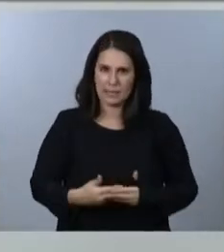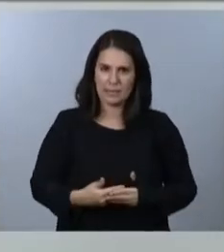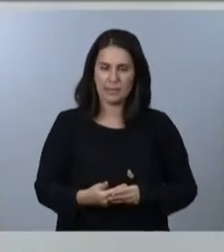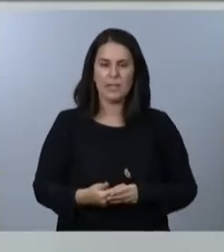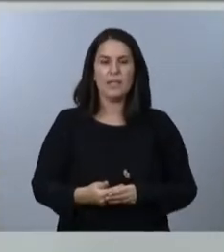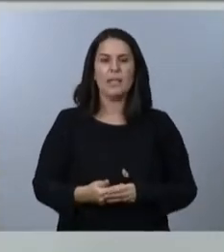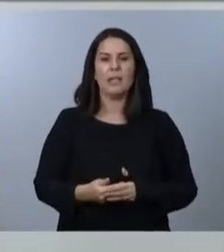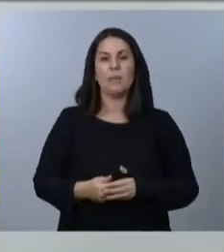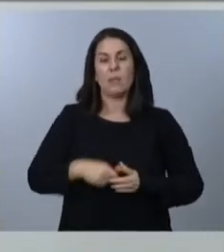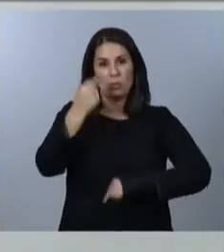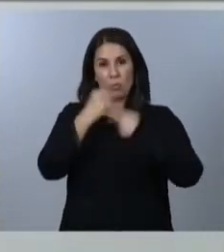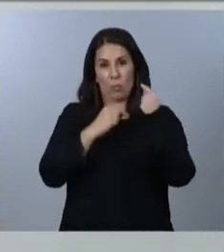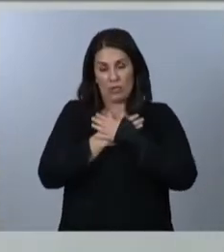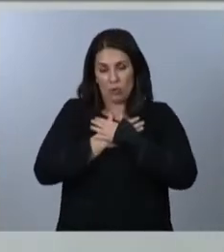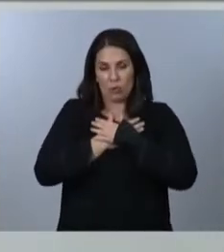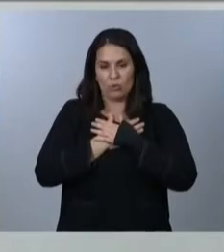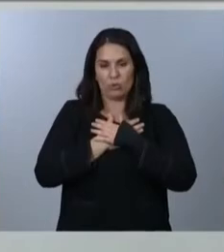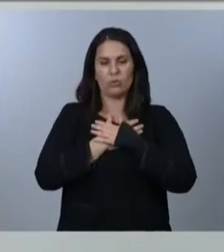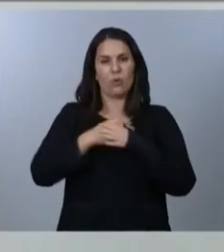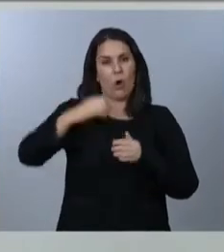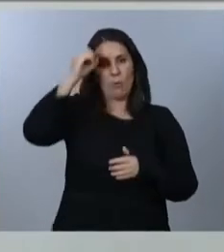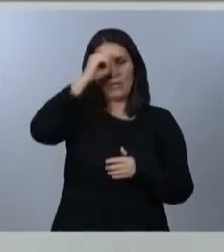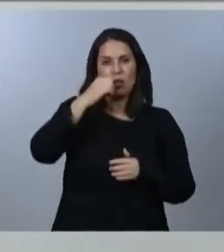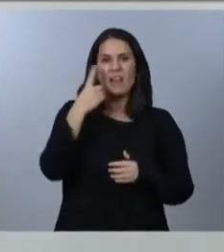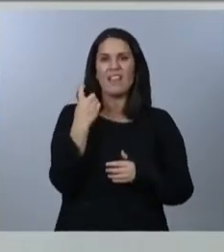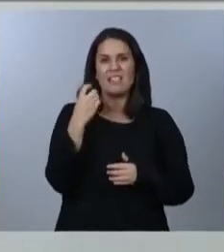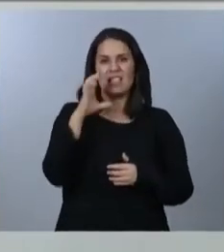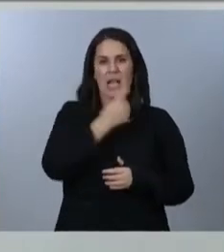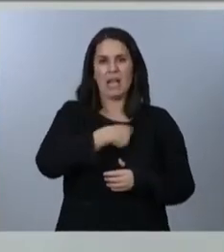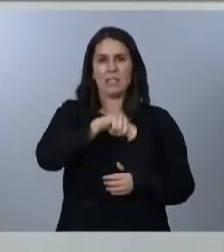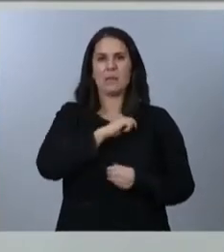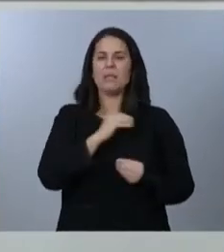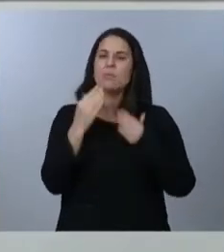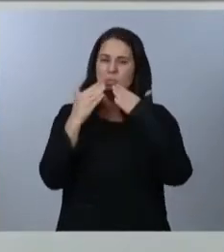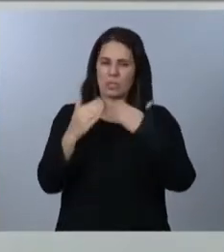a nuestro juicio, que nuestro país necesita. Muchísimas gracias.